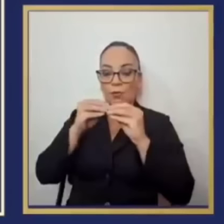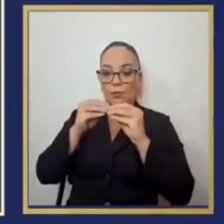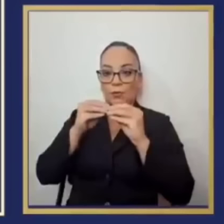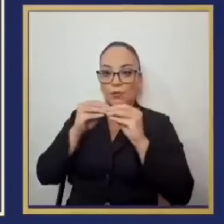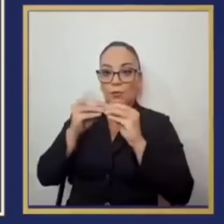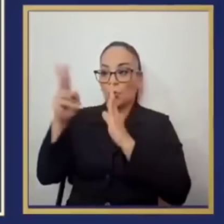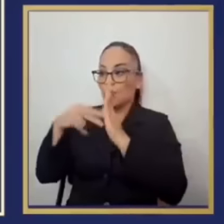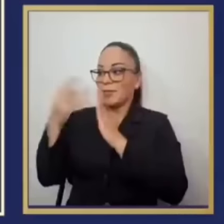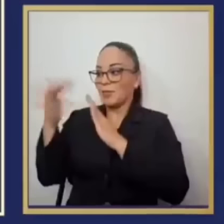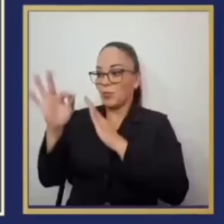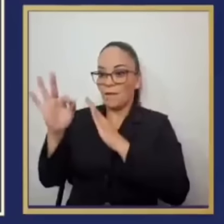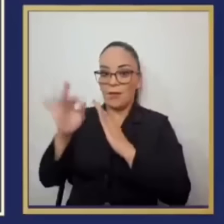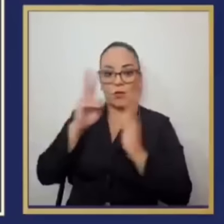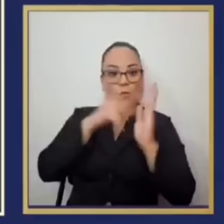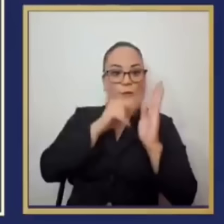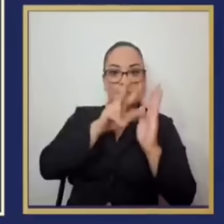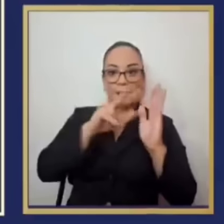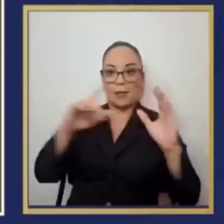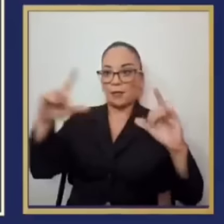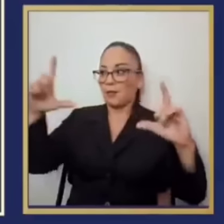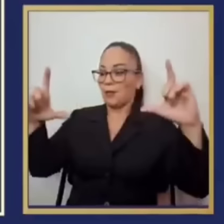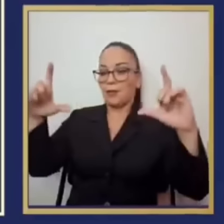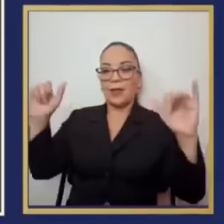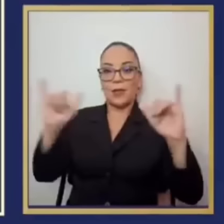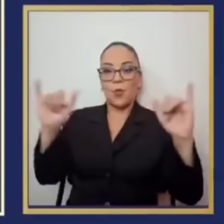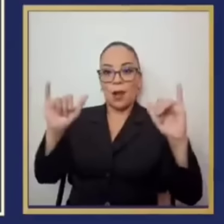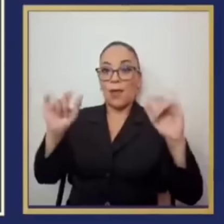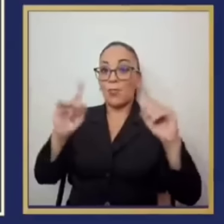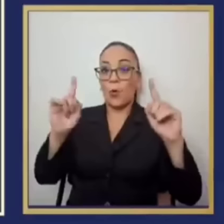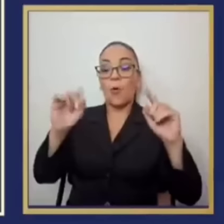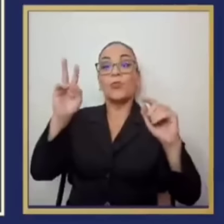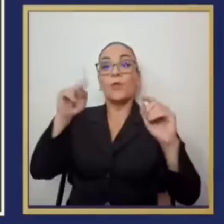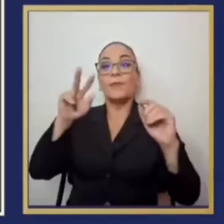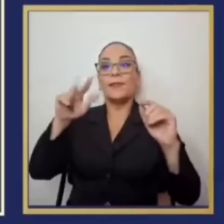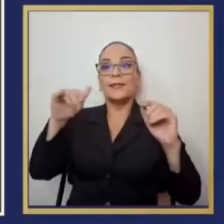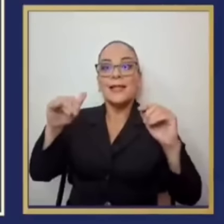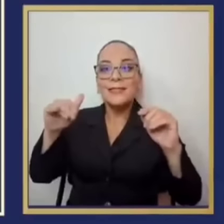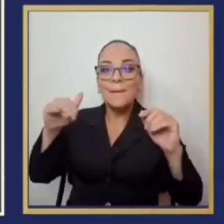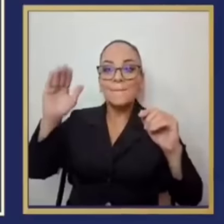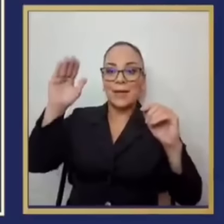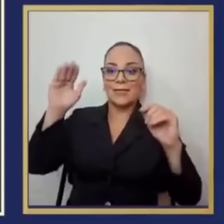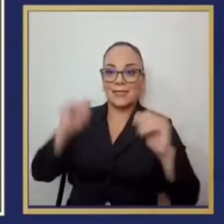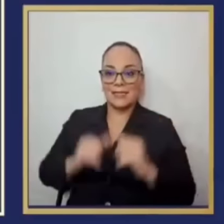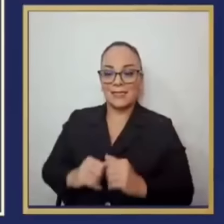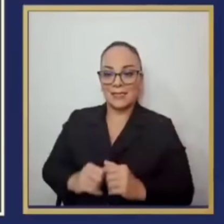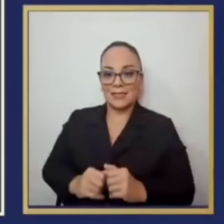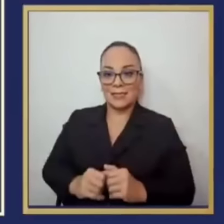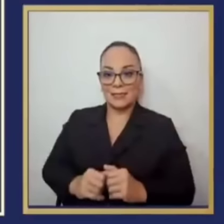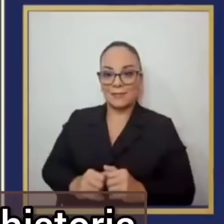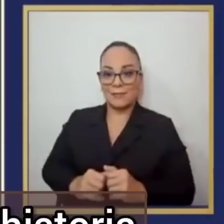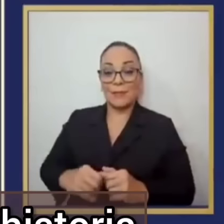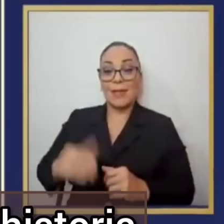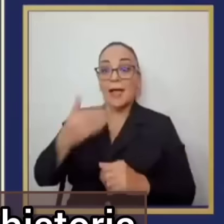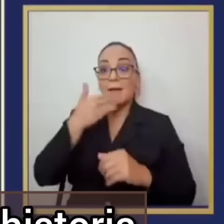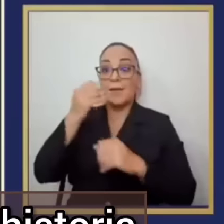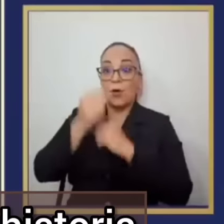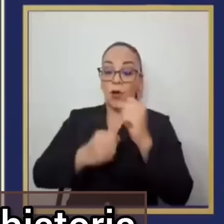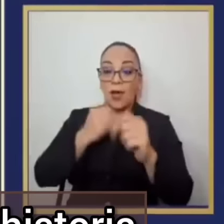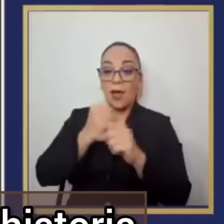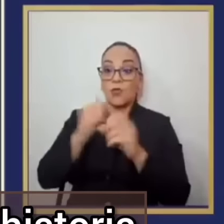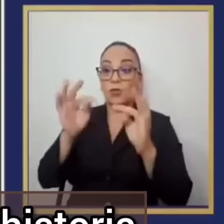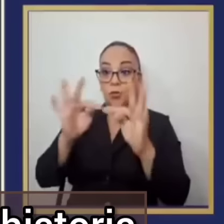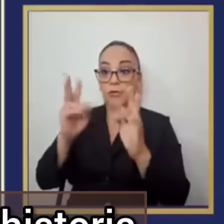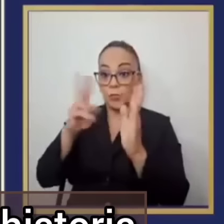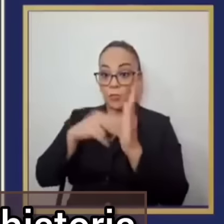19, sino que los superamos. Superamos el 19, que fue el mejor año que había tenido Costa